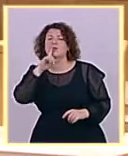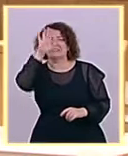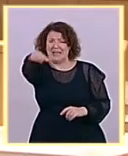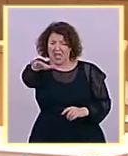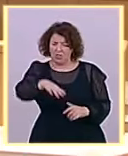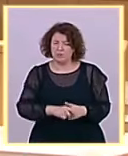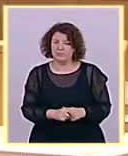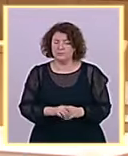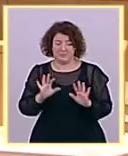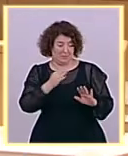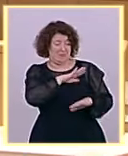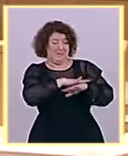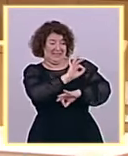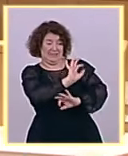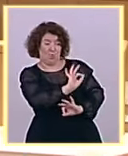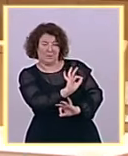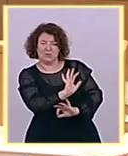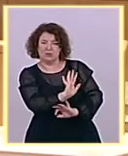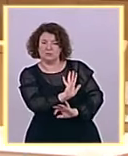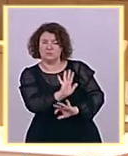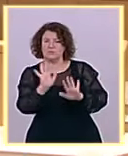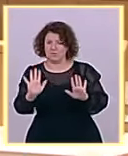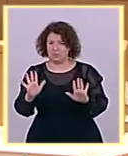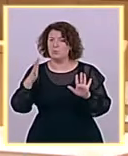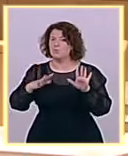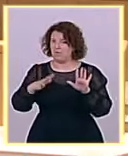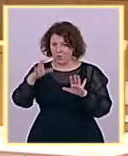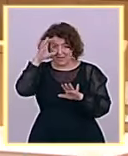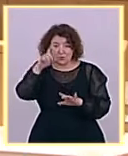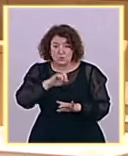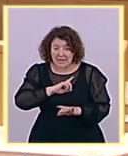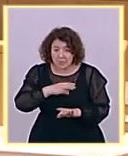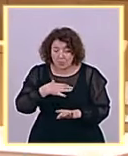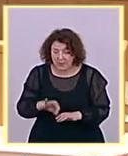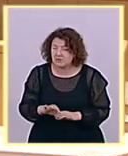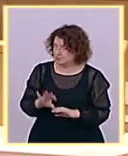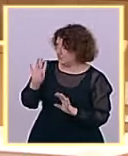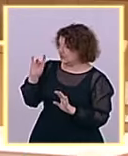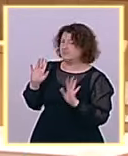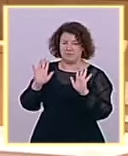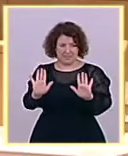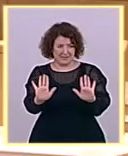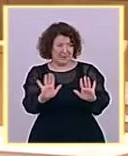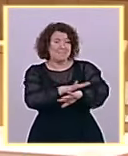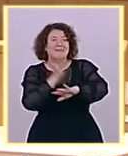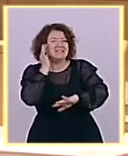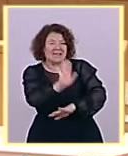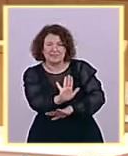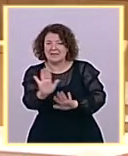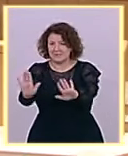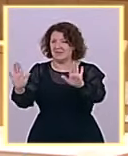¿son tan amables de escucharme? Sí. Señorías, señora ministra, espere un momento, por favor. Señorías, son tan amables de escucharme, por favor.